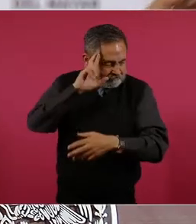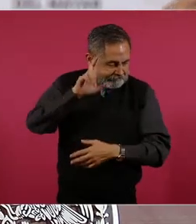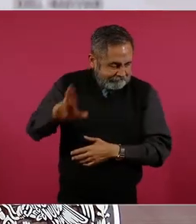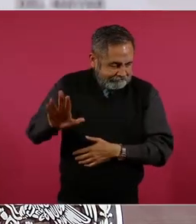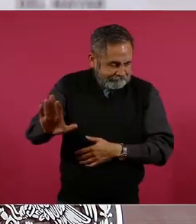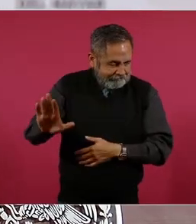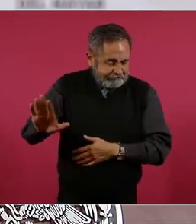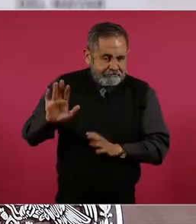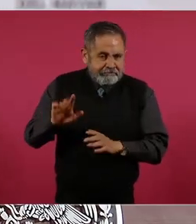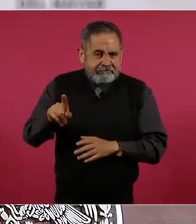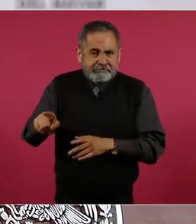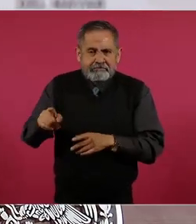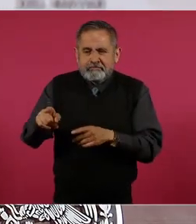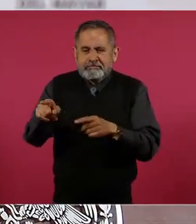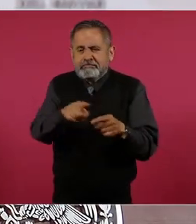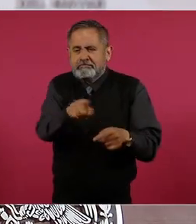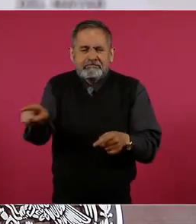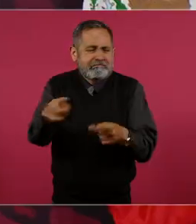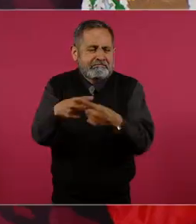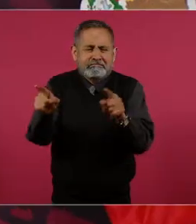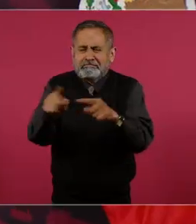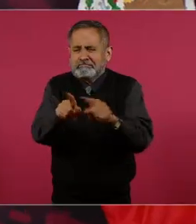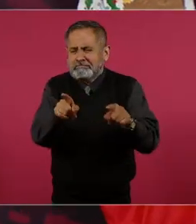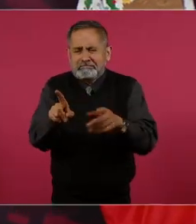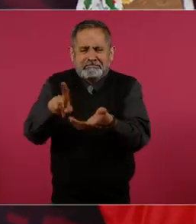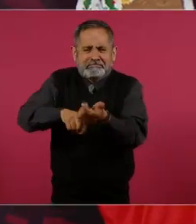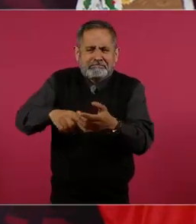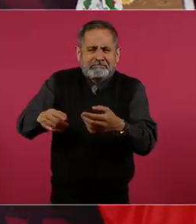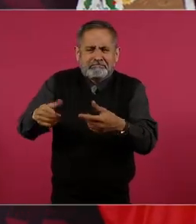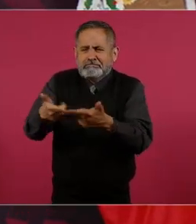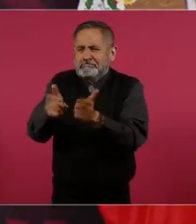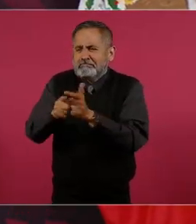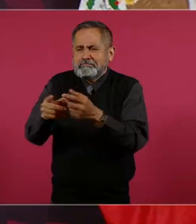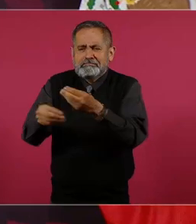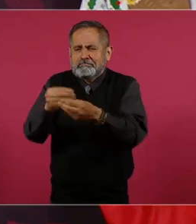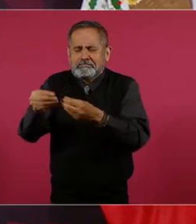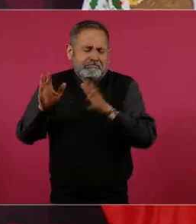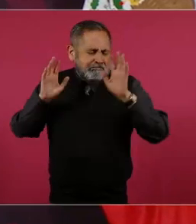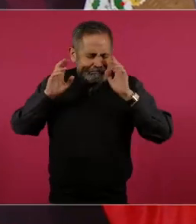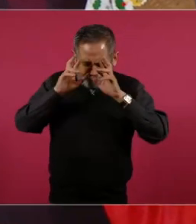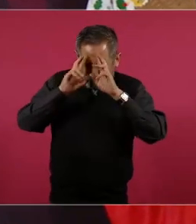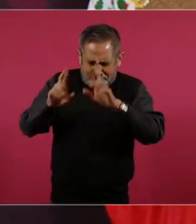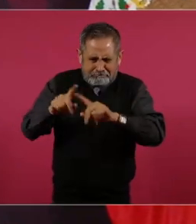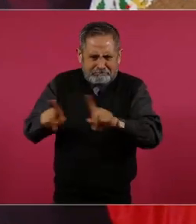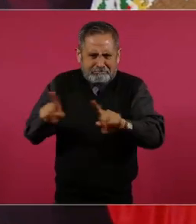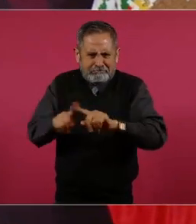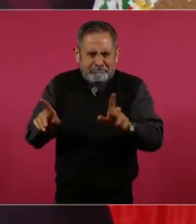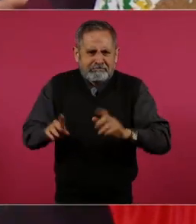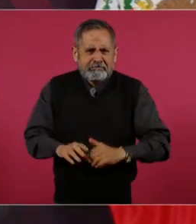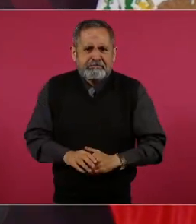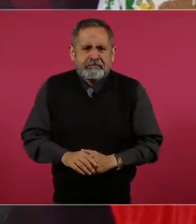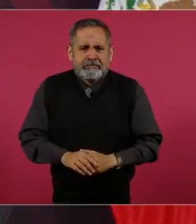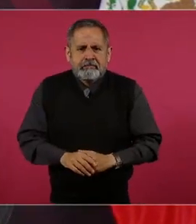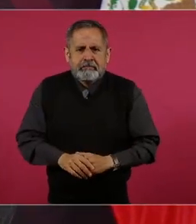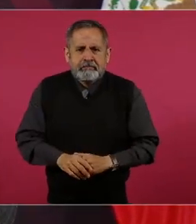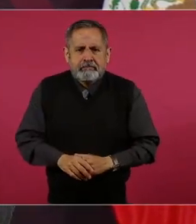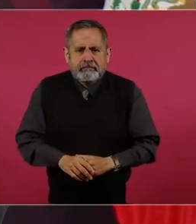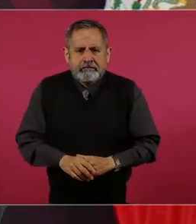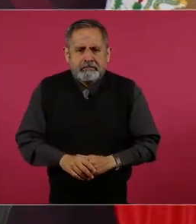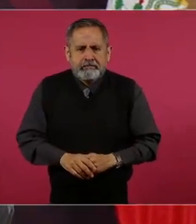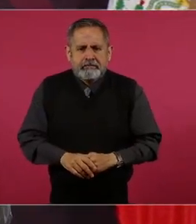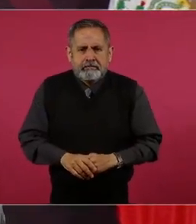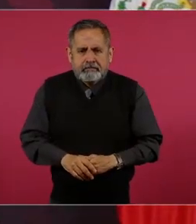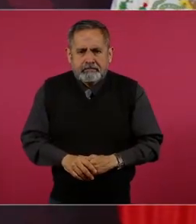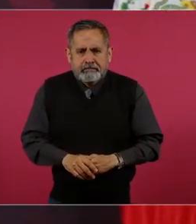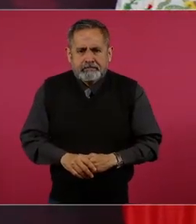sus diferencias internas los partidos. También en